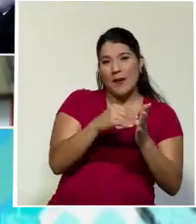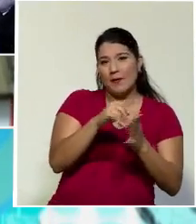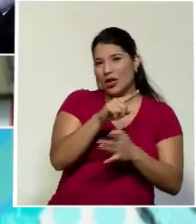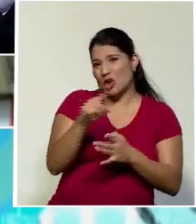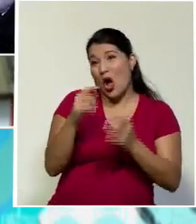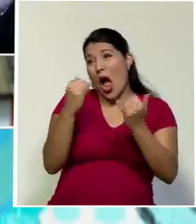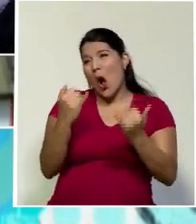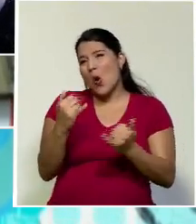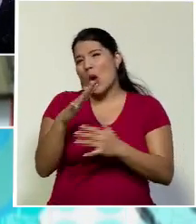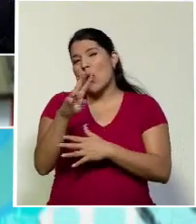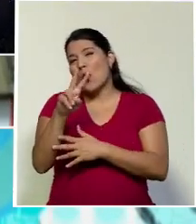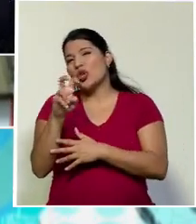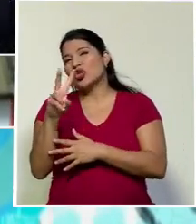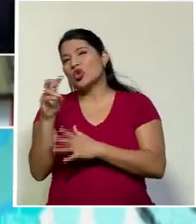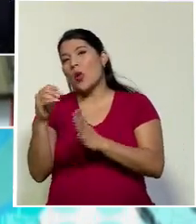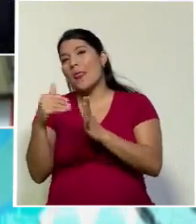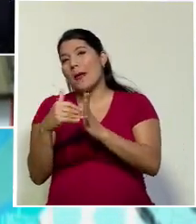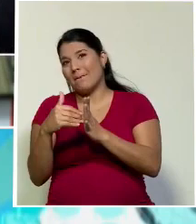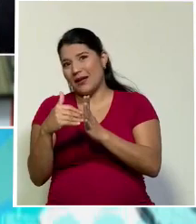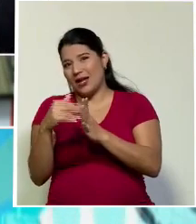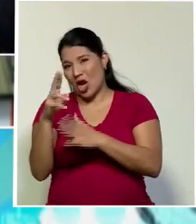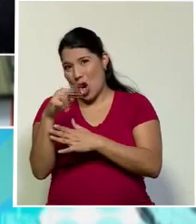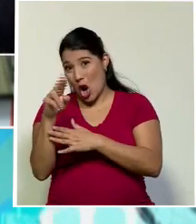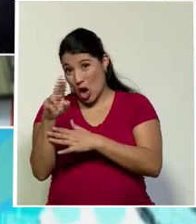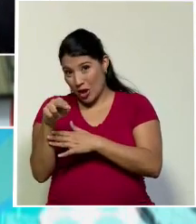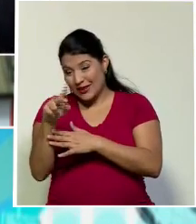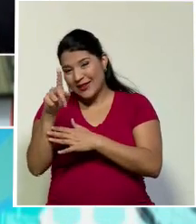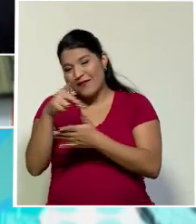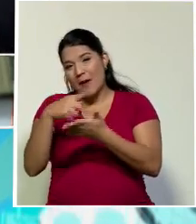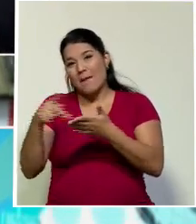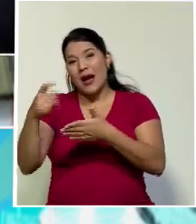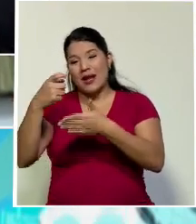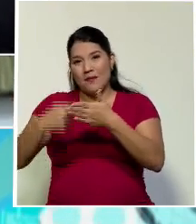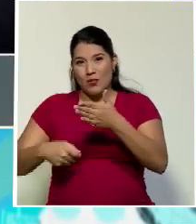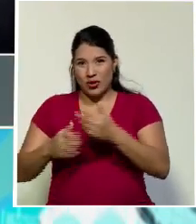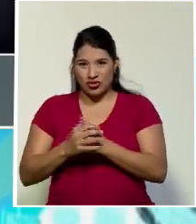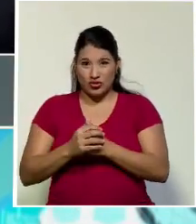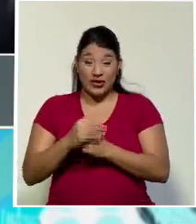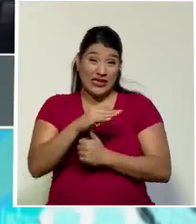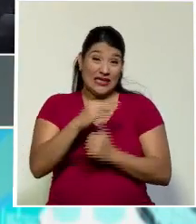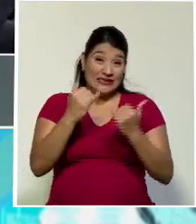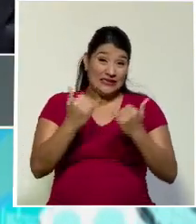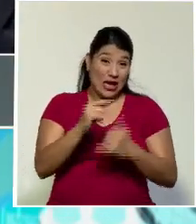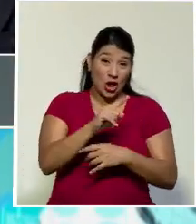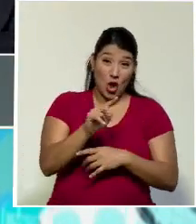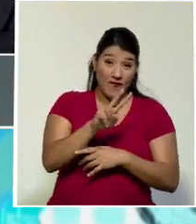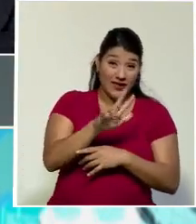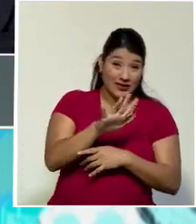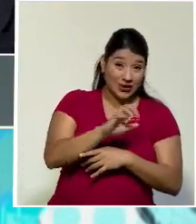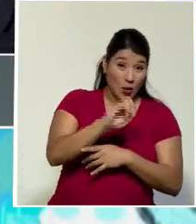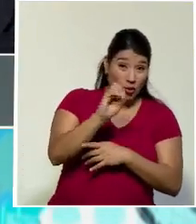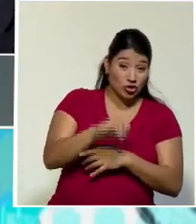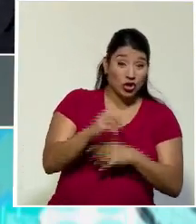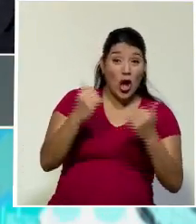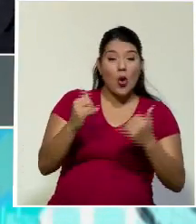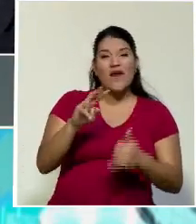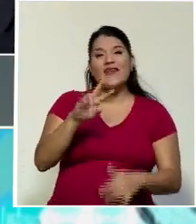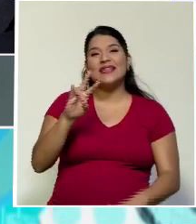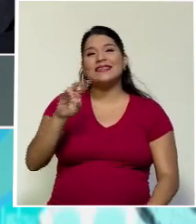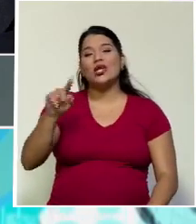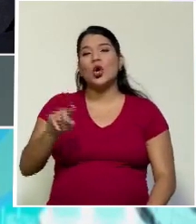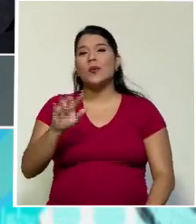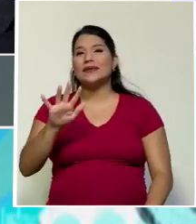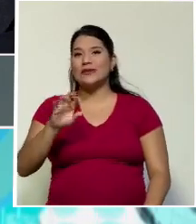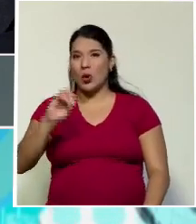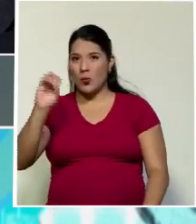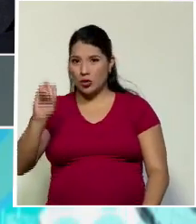.000 colones. Pero además de eso, la tarifa máxima ya no va ser del 25%, sino que va a ser del 27.5%. Pero